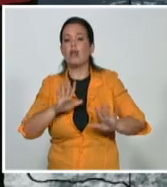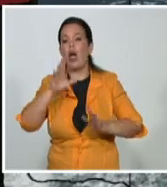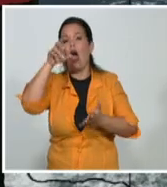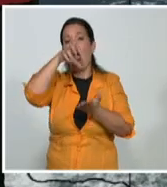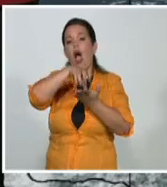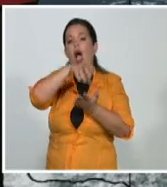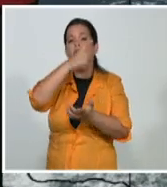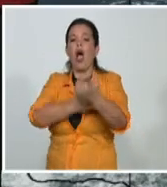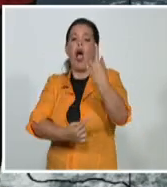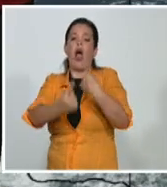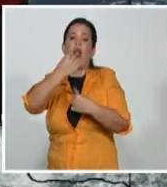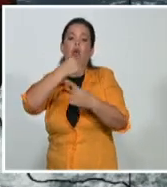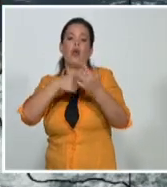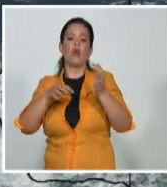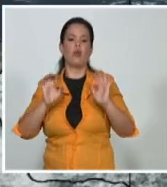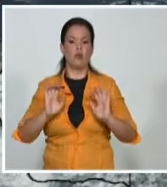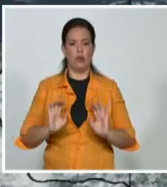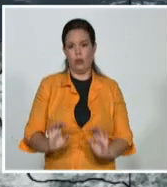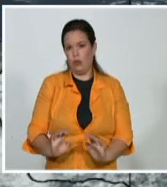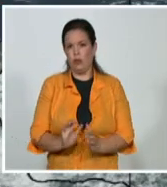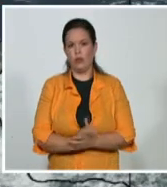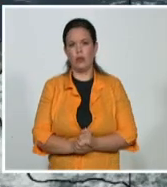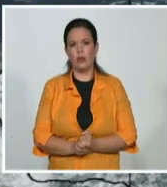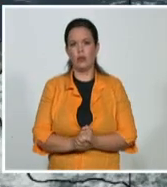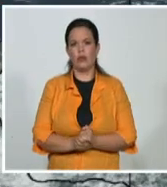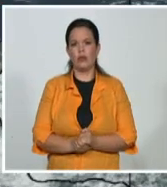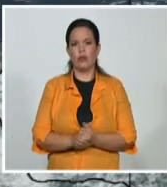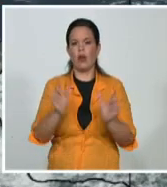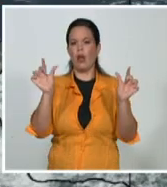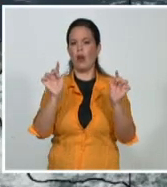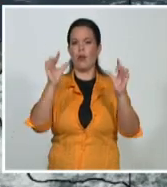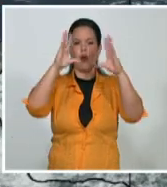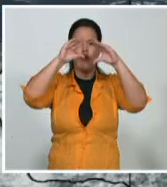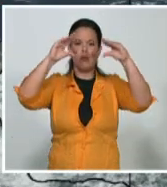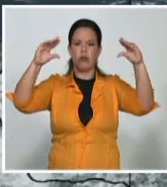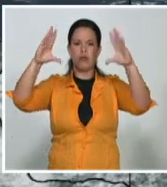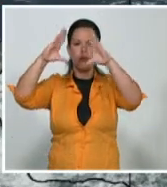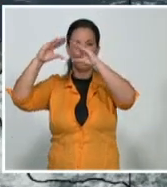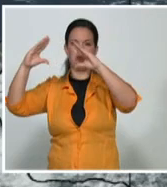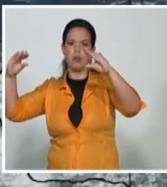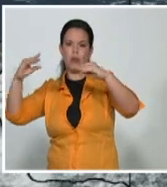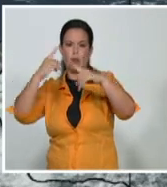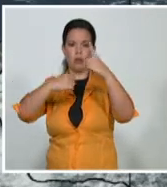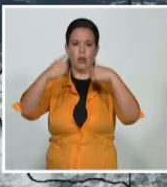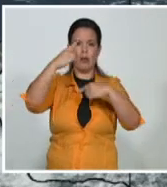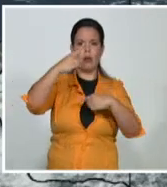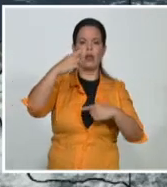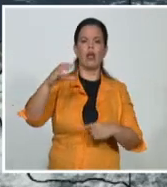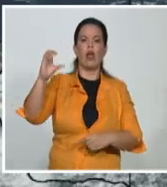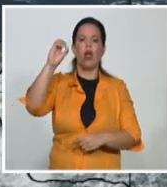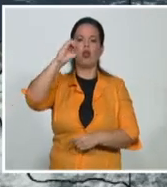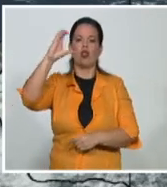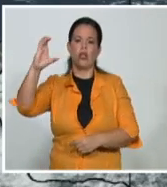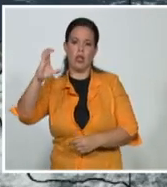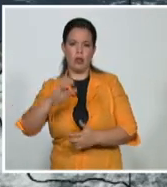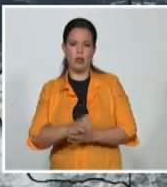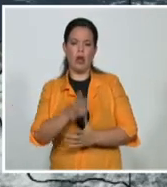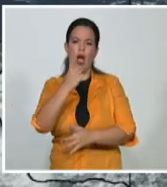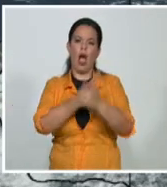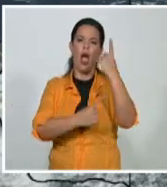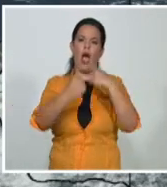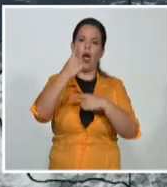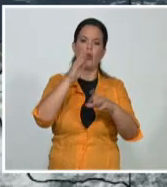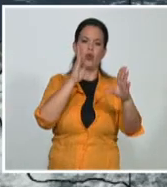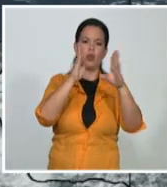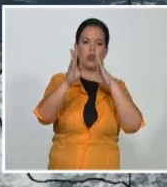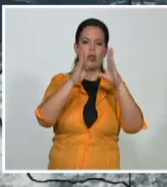acumulados poco significativos. Poca nubosidad predomina principalmente en la parte occidental, solo algunos nublados hacia zonas del interior